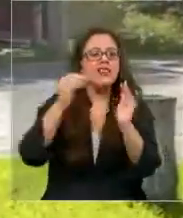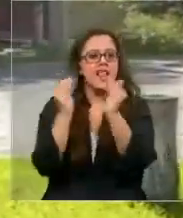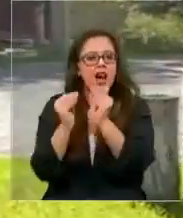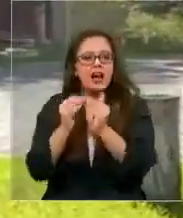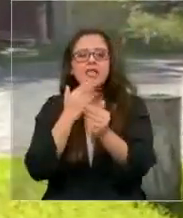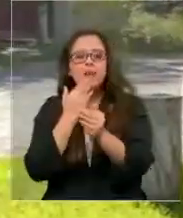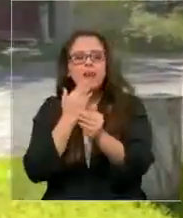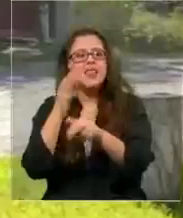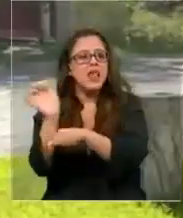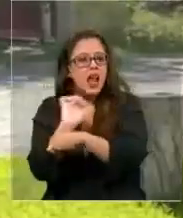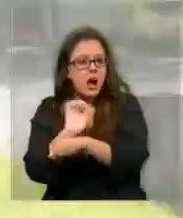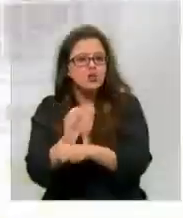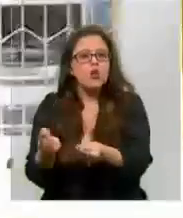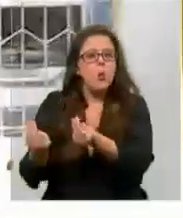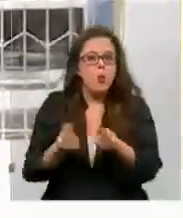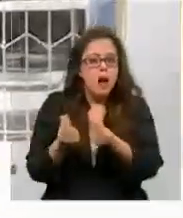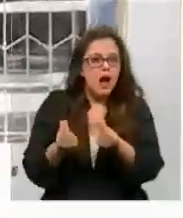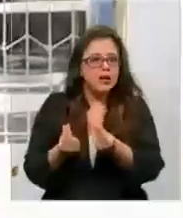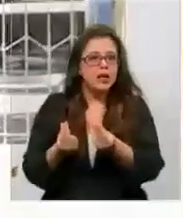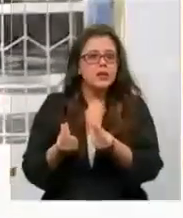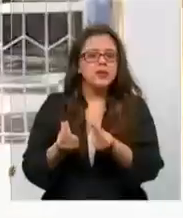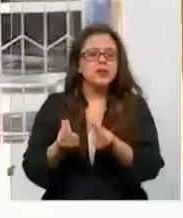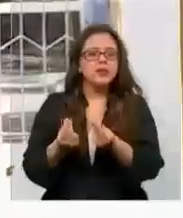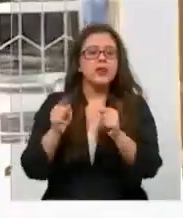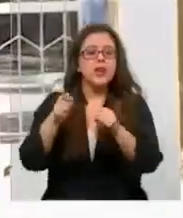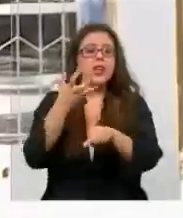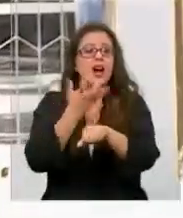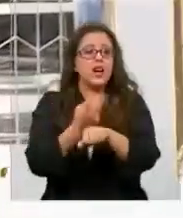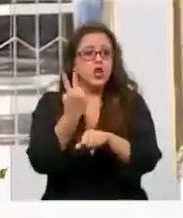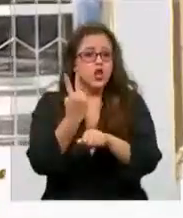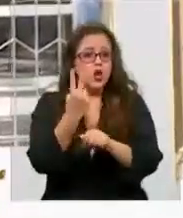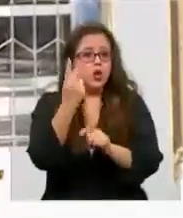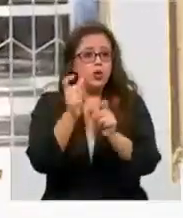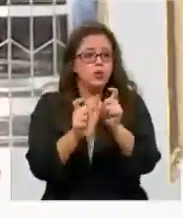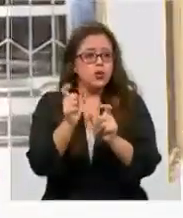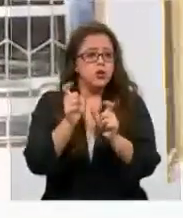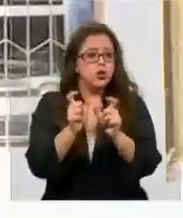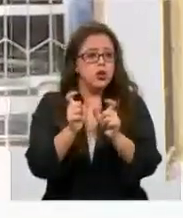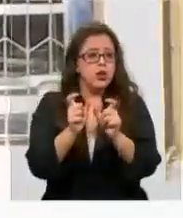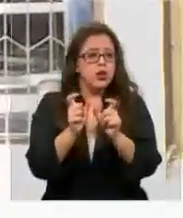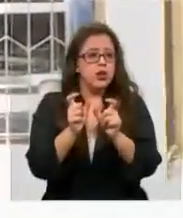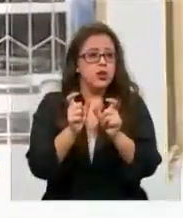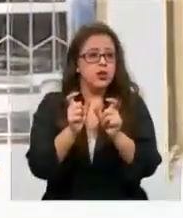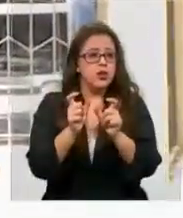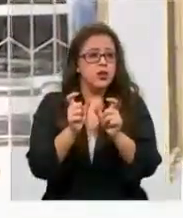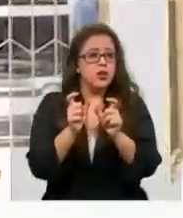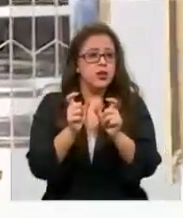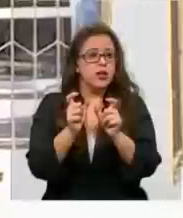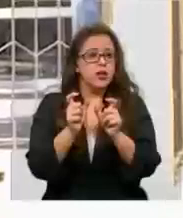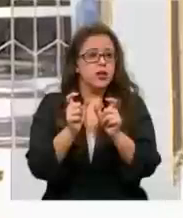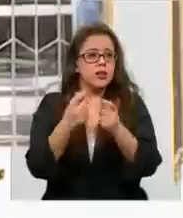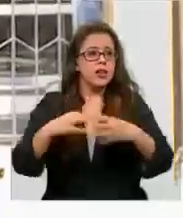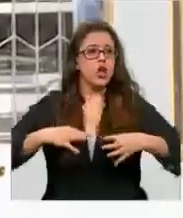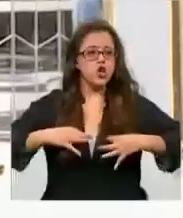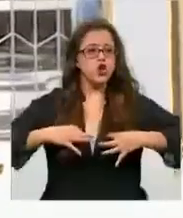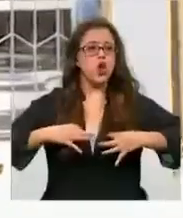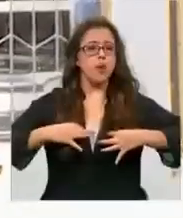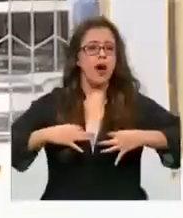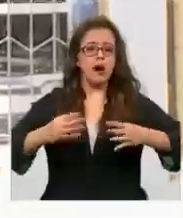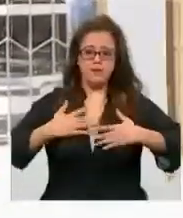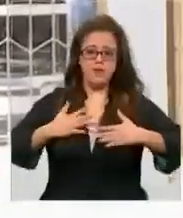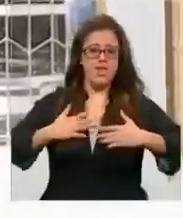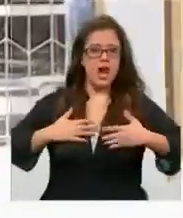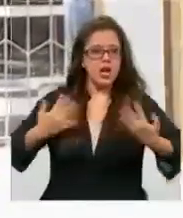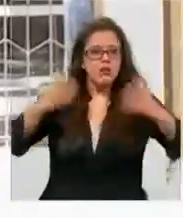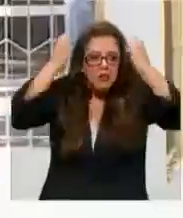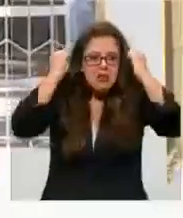la casa, plata. Habían dos que se los llevaron puestas, uno yo la recuperé, ropa mía, una la recuperé en comisaría